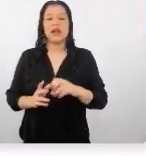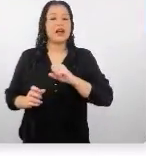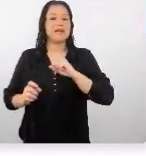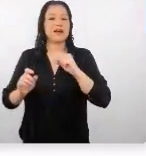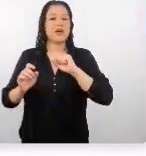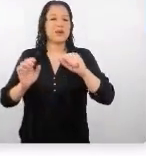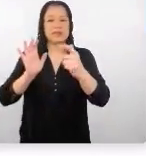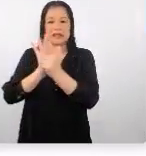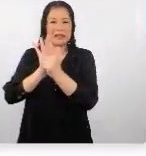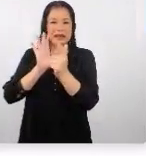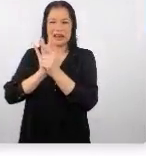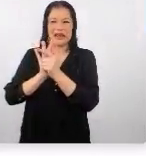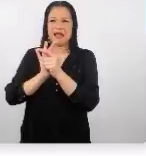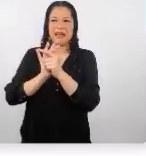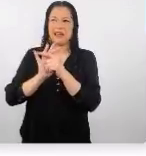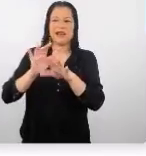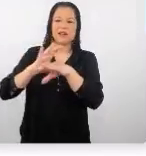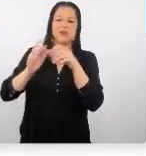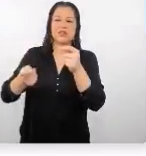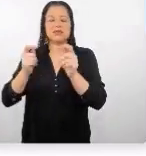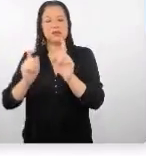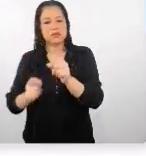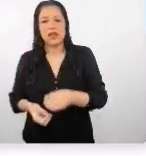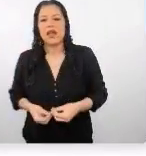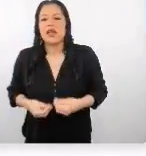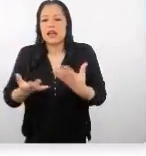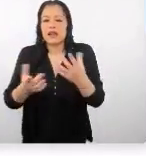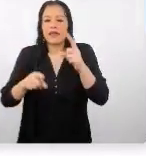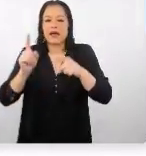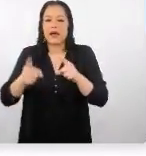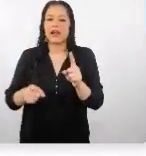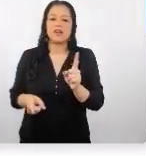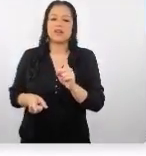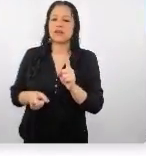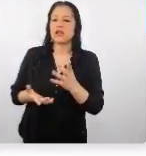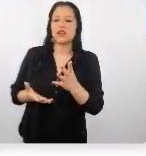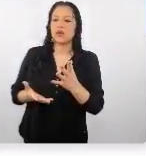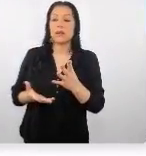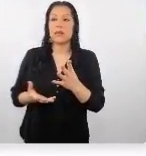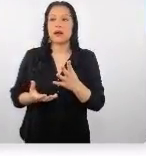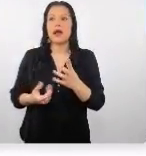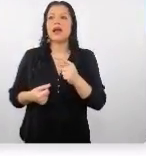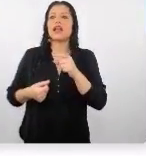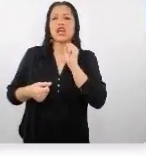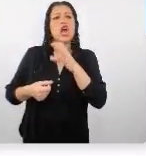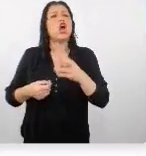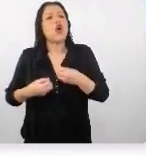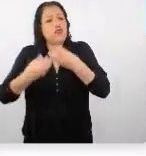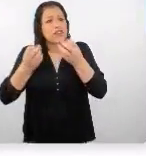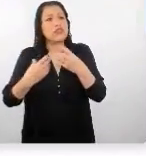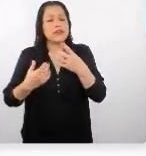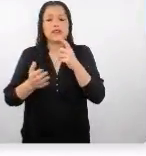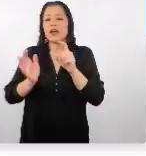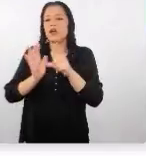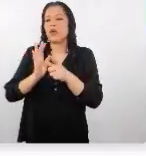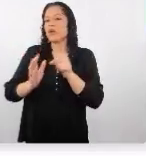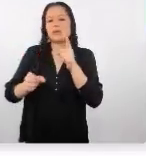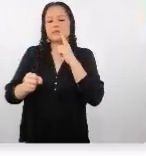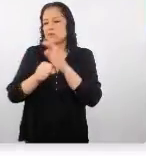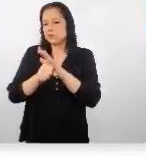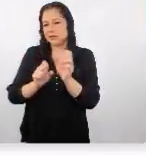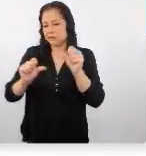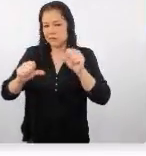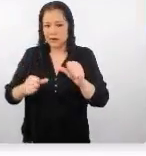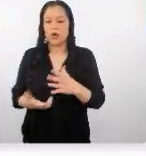respuestas ardías que le ofrezcan algo que no le van a poder cumplir ¿no? que sobrevaloren un